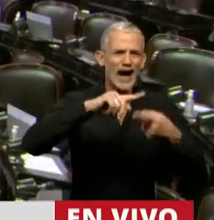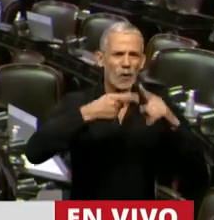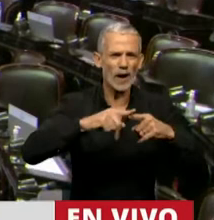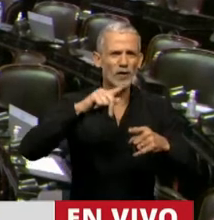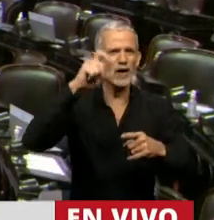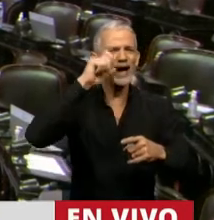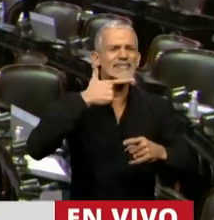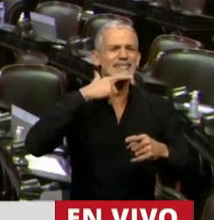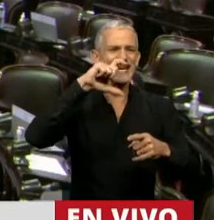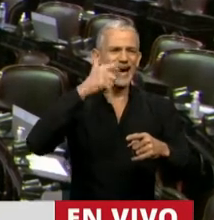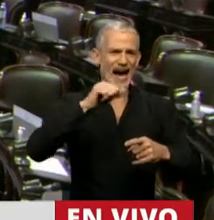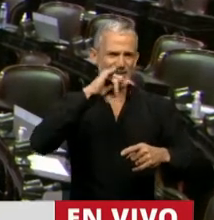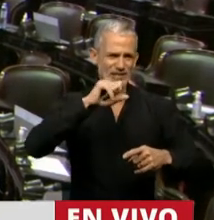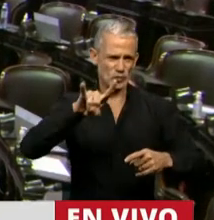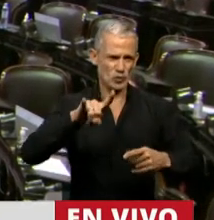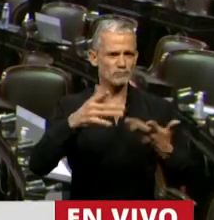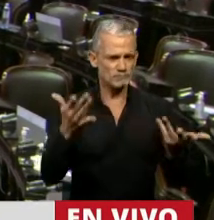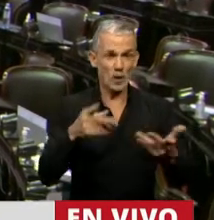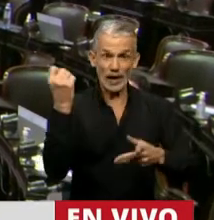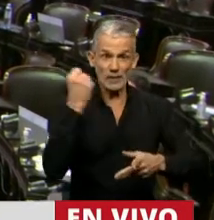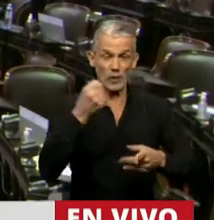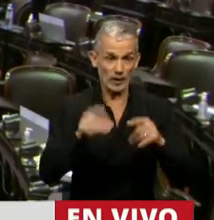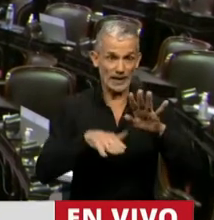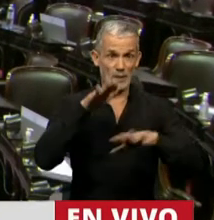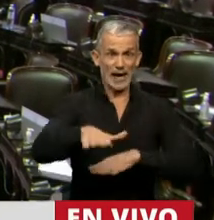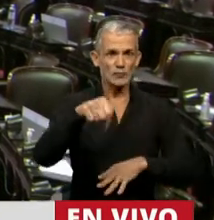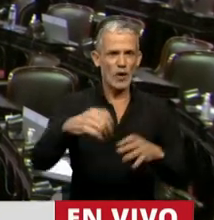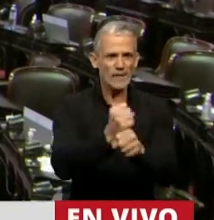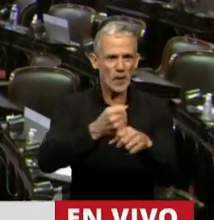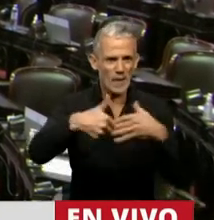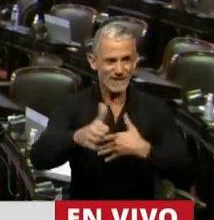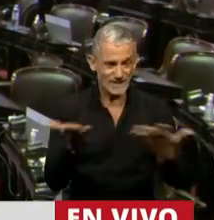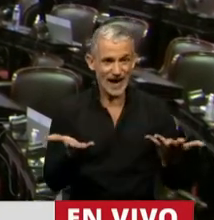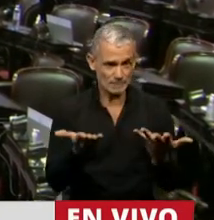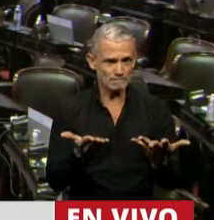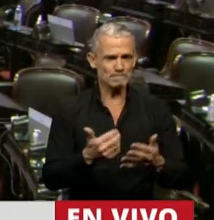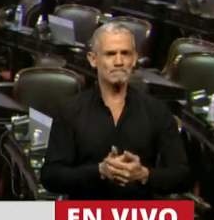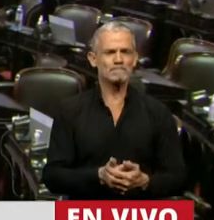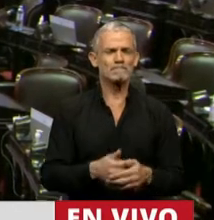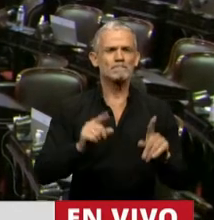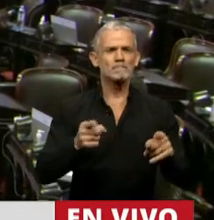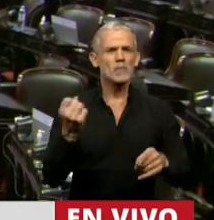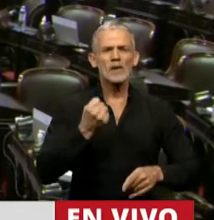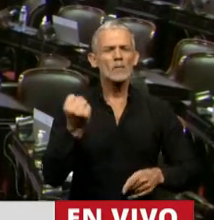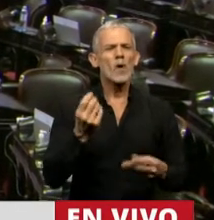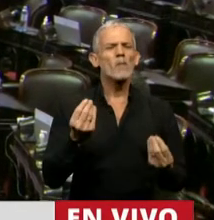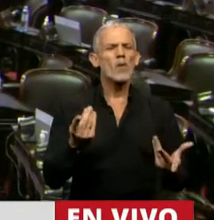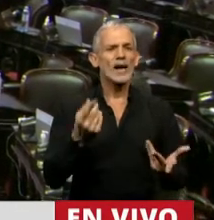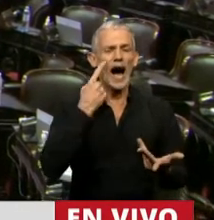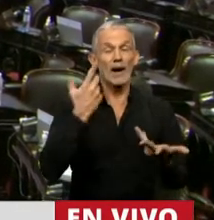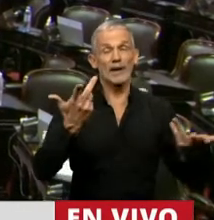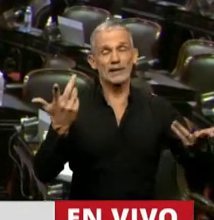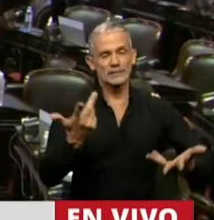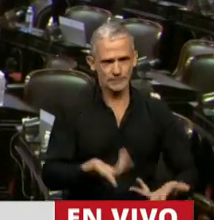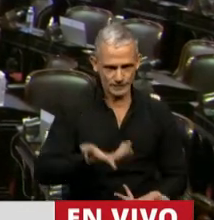Escazú. Por eso la importancia del paso que estamos dando y a ver si de una